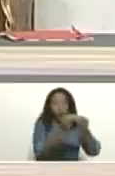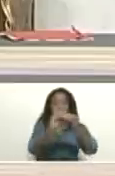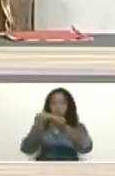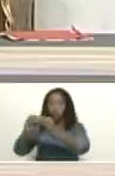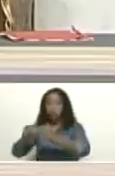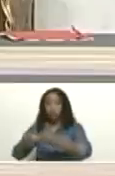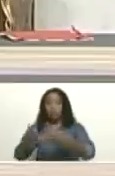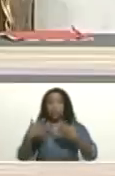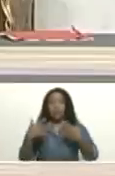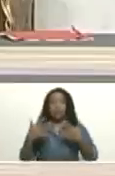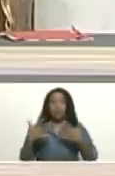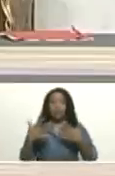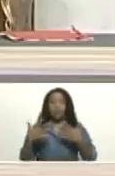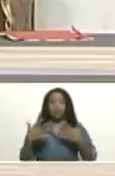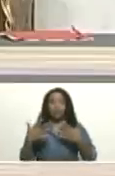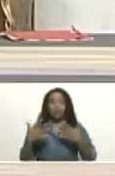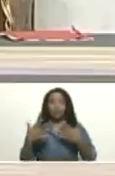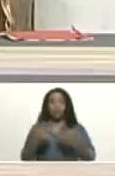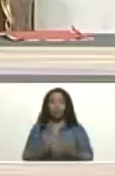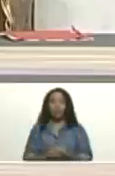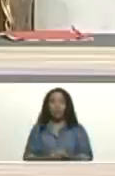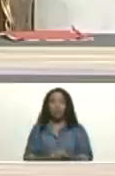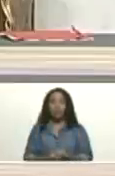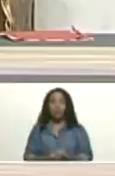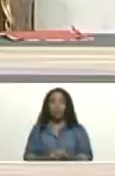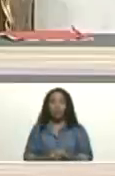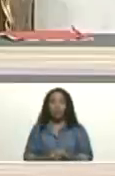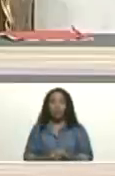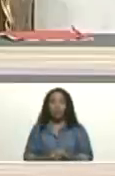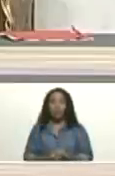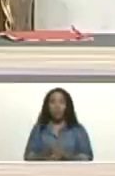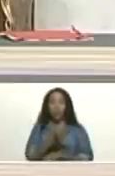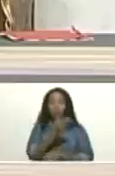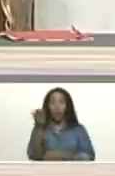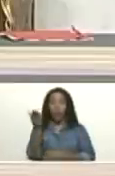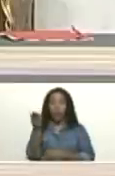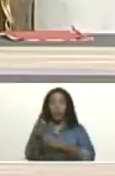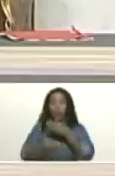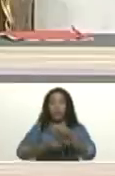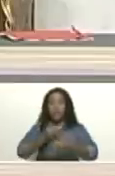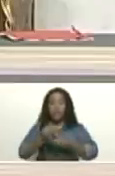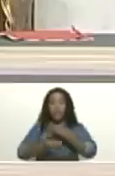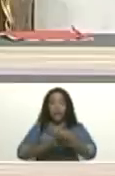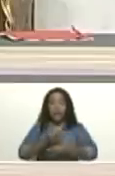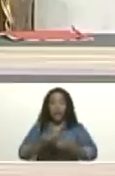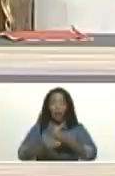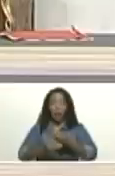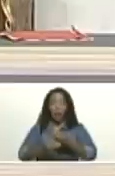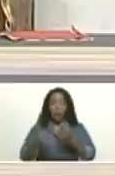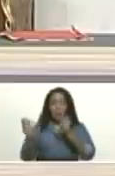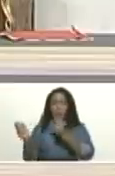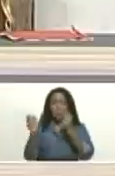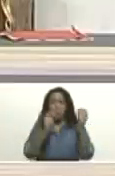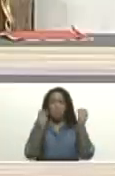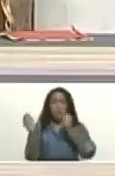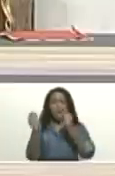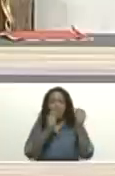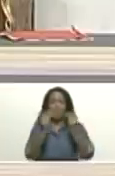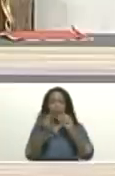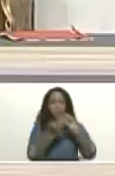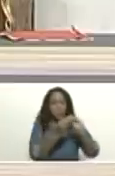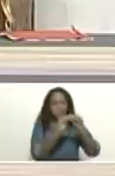la urgencia parlamentaria que ustedes le han dado a la discusión, a la